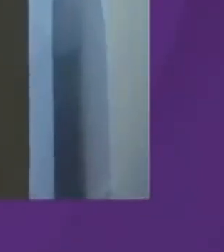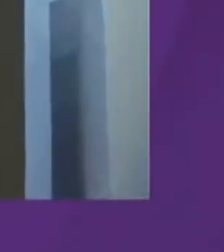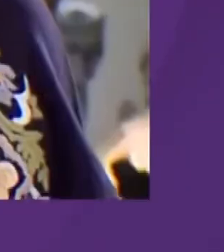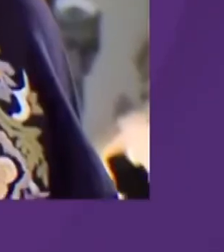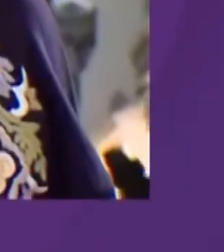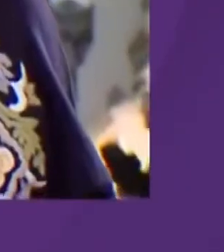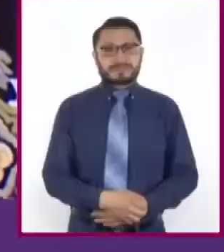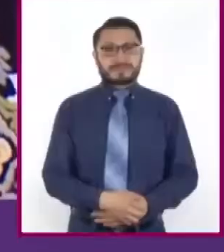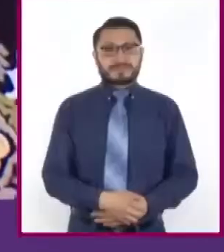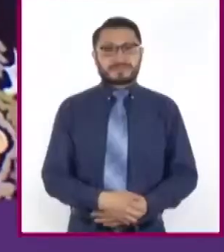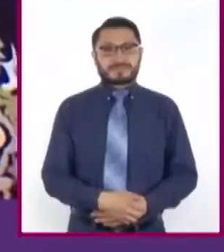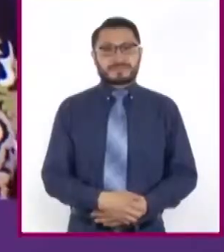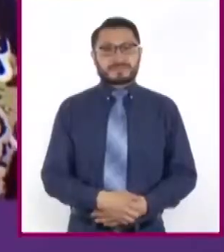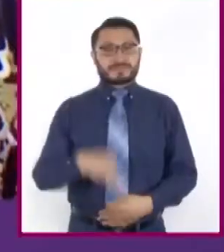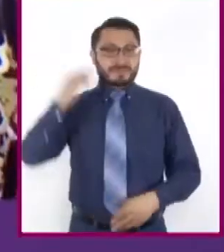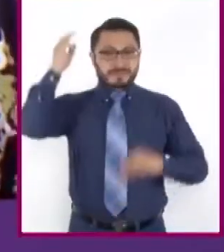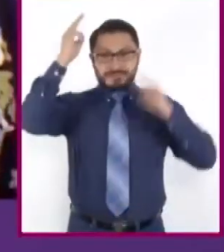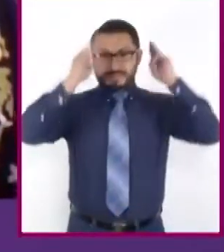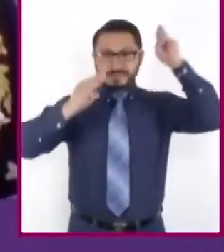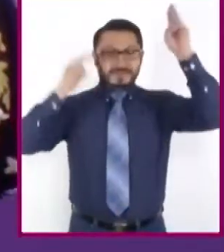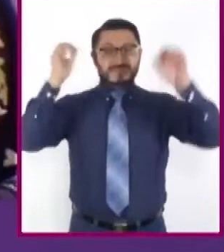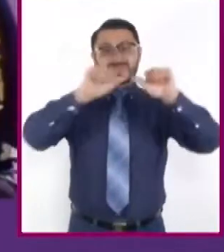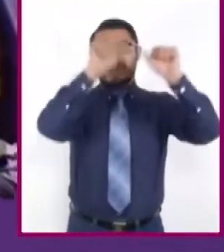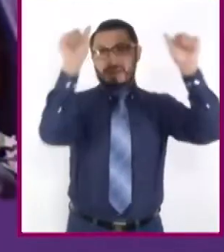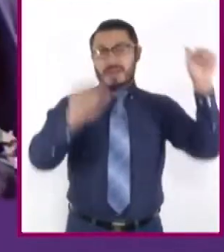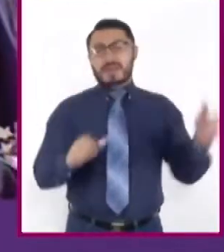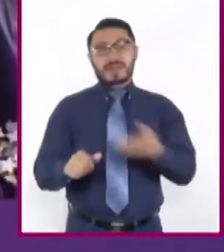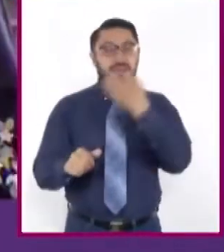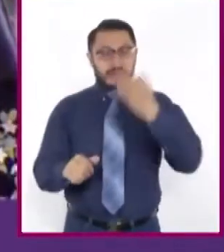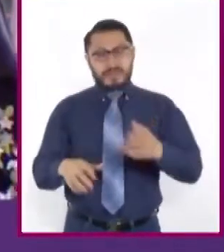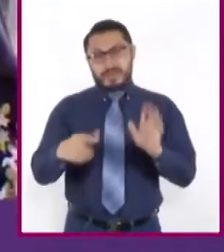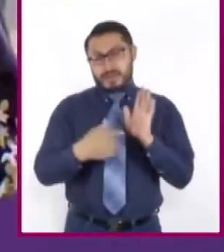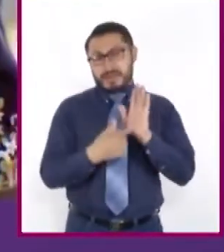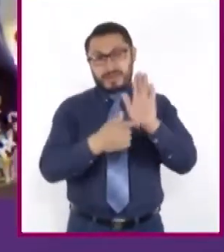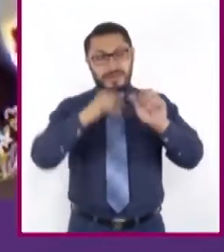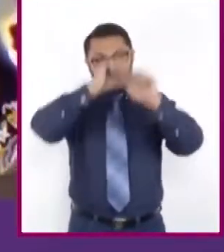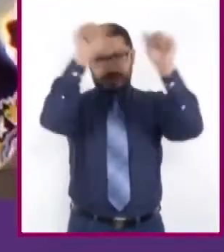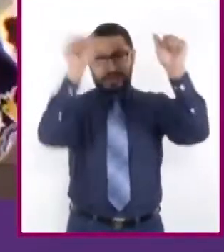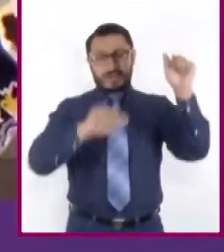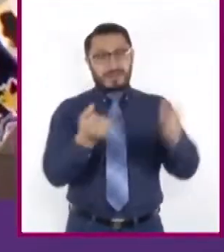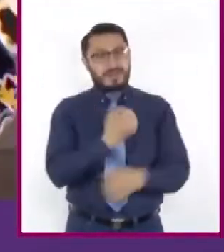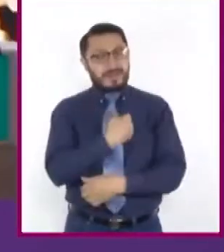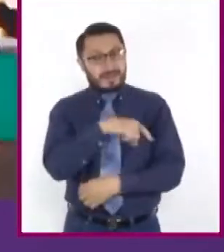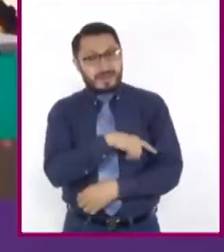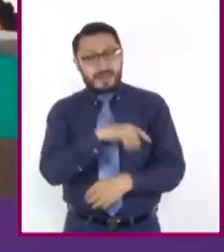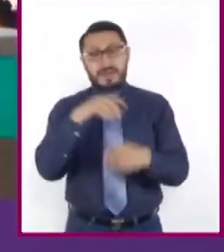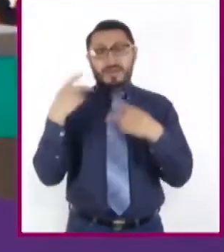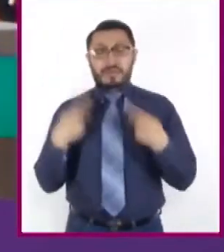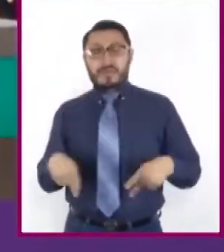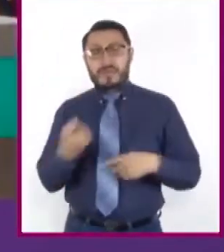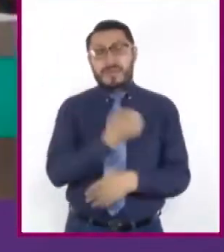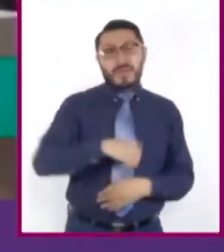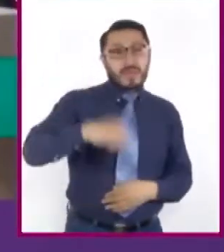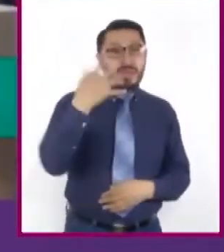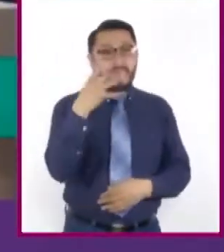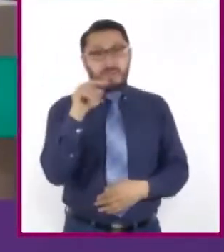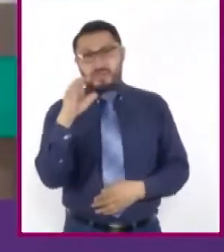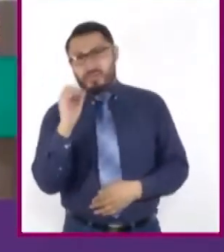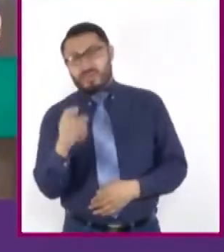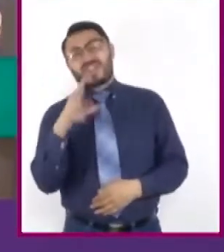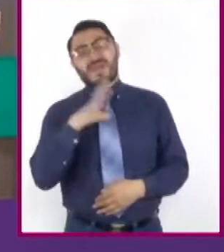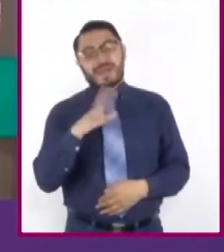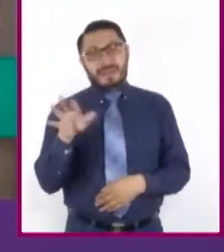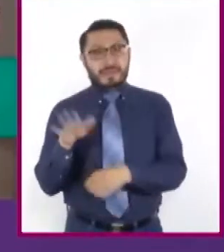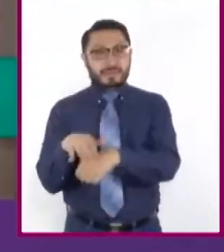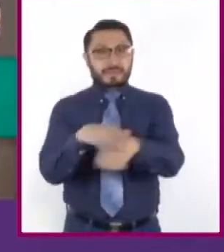El Museo de Arte Popular presenta la Bienal Artesano entre Artistas 5.0, que reúne el talento de artesanos y